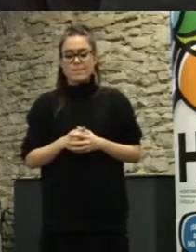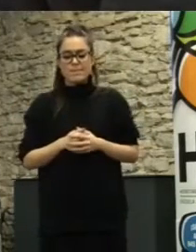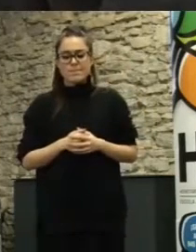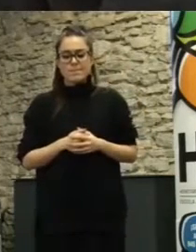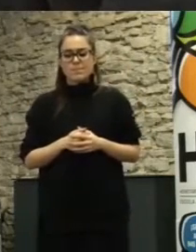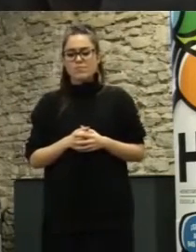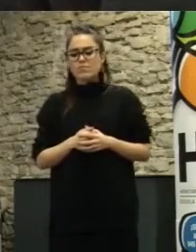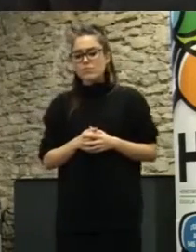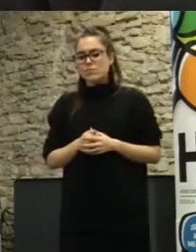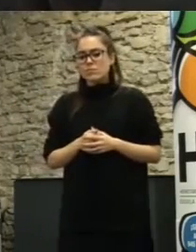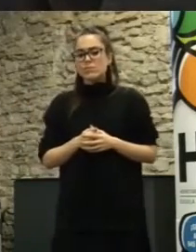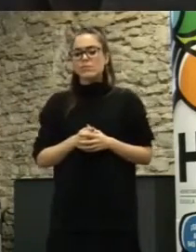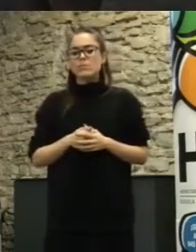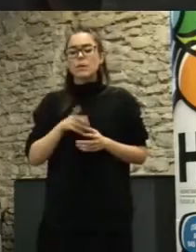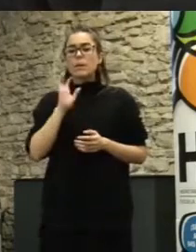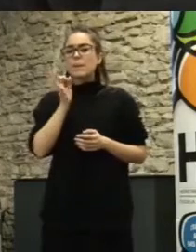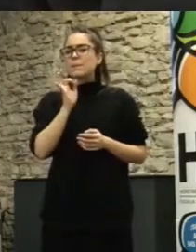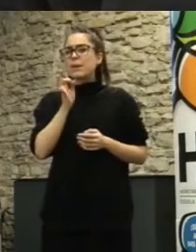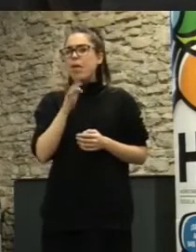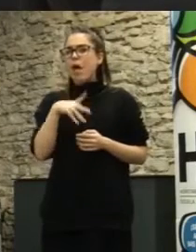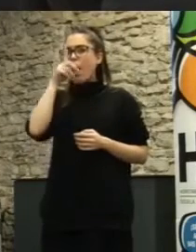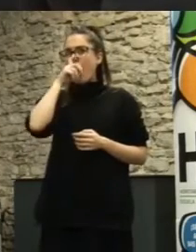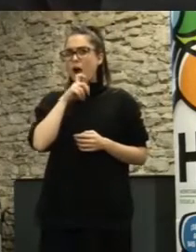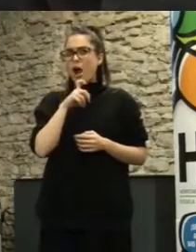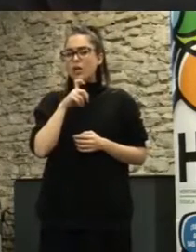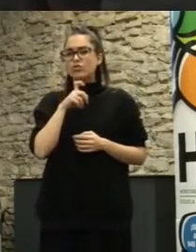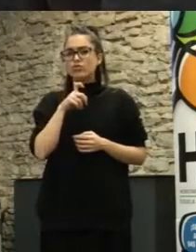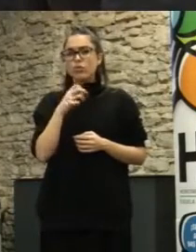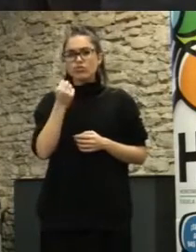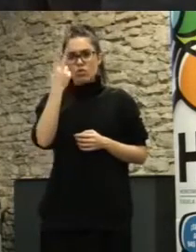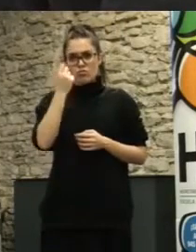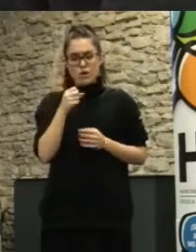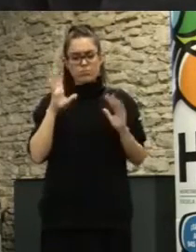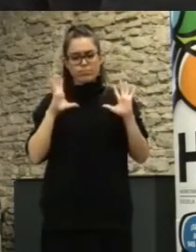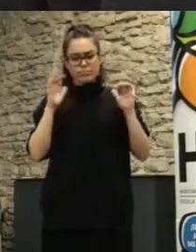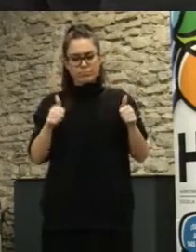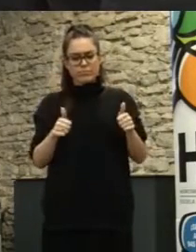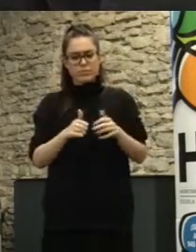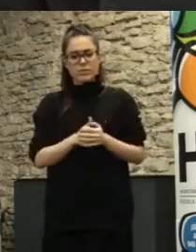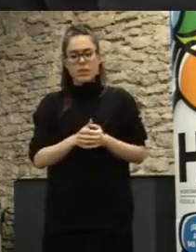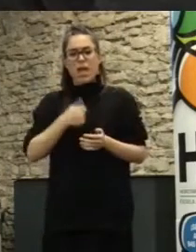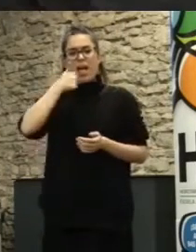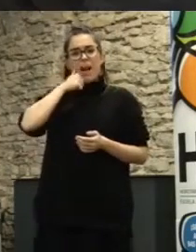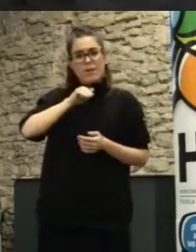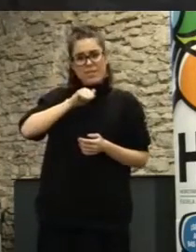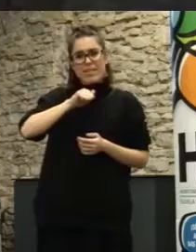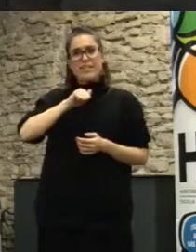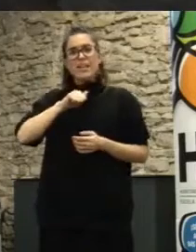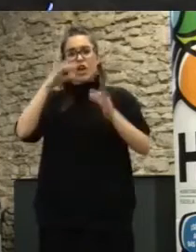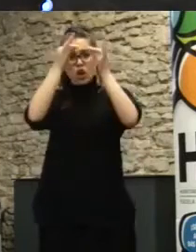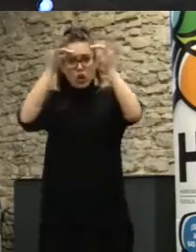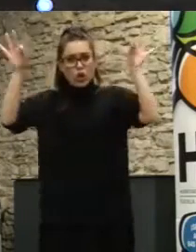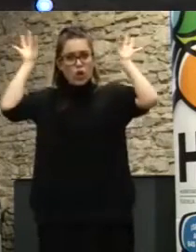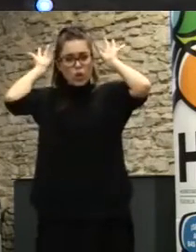verdad que surgieron en los años al principio de los años 2000 ciudades como Albacete como Córdoba ya apostaron por ellos